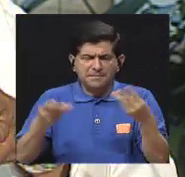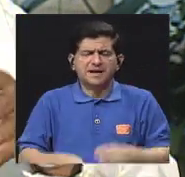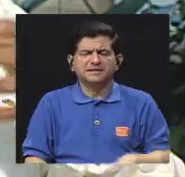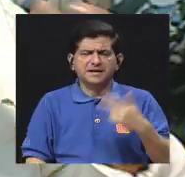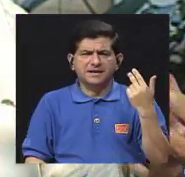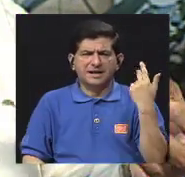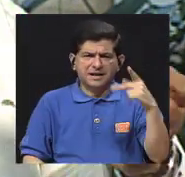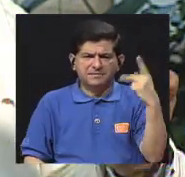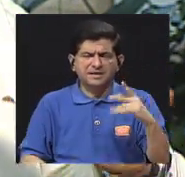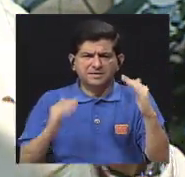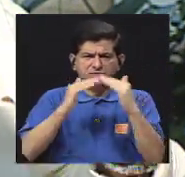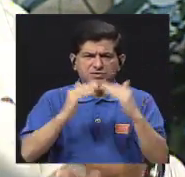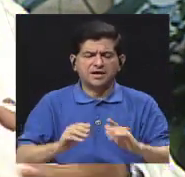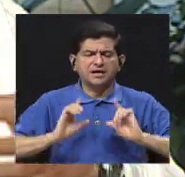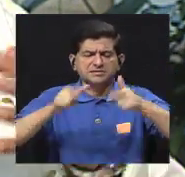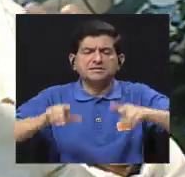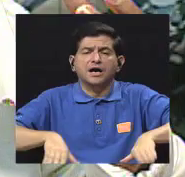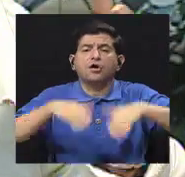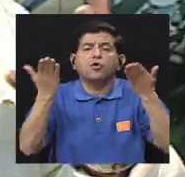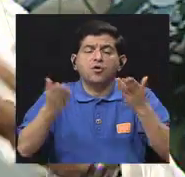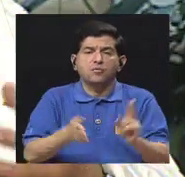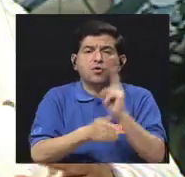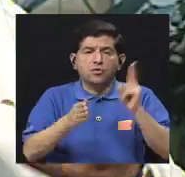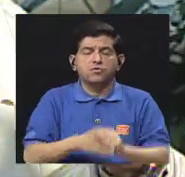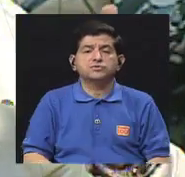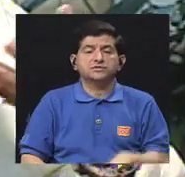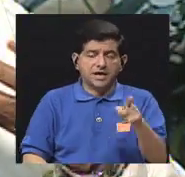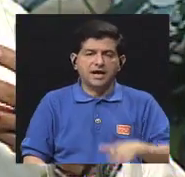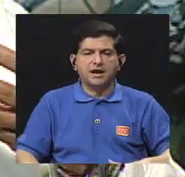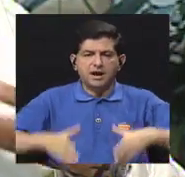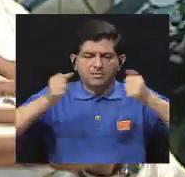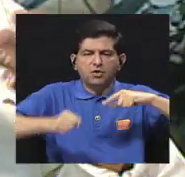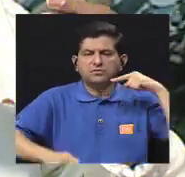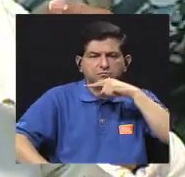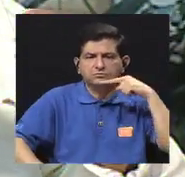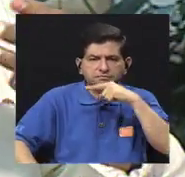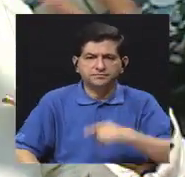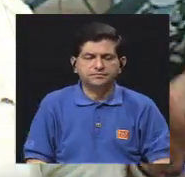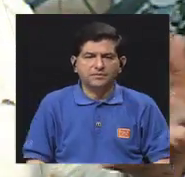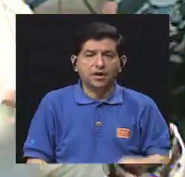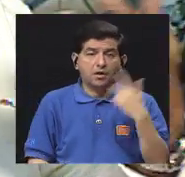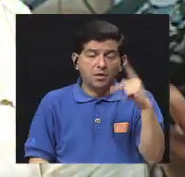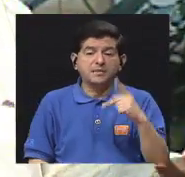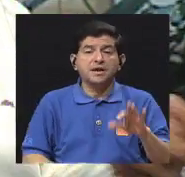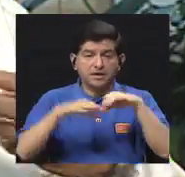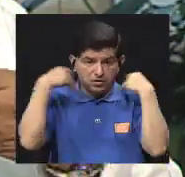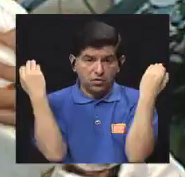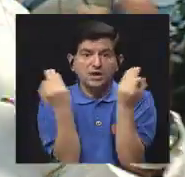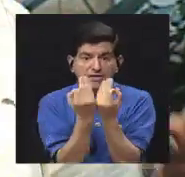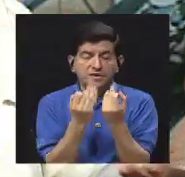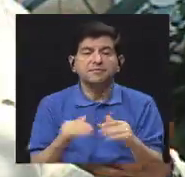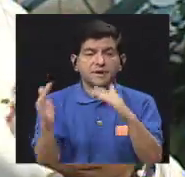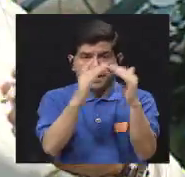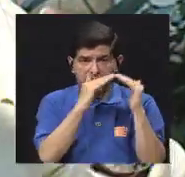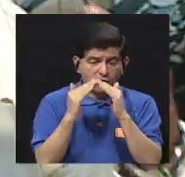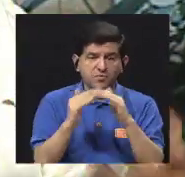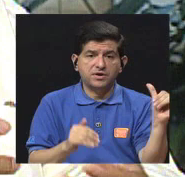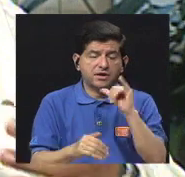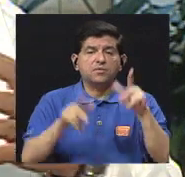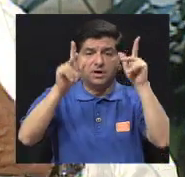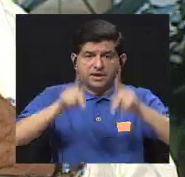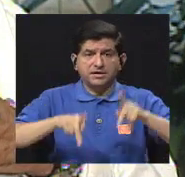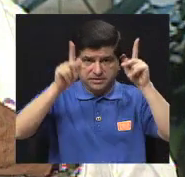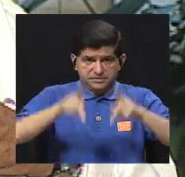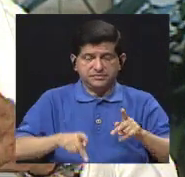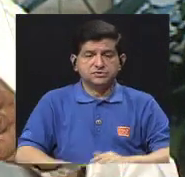biopeligrosos en las casas, eso es muy importante usar contornos rojos porque si no vamos a arriesgar a la familia, a la comunidad y al mismo